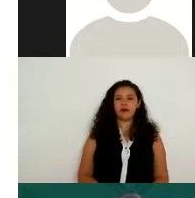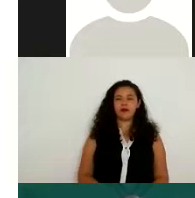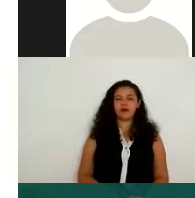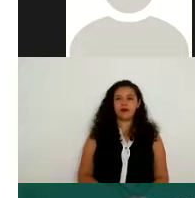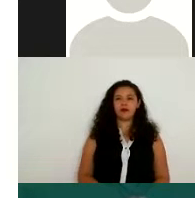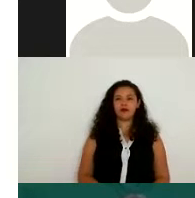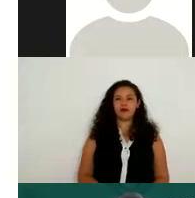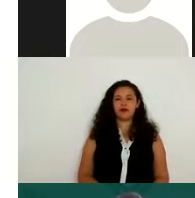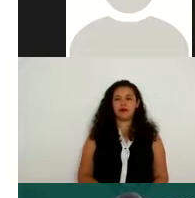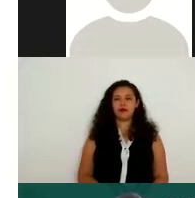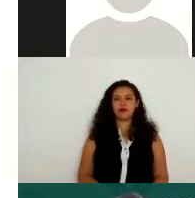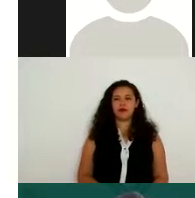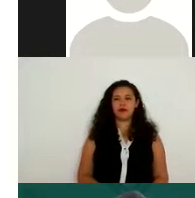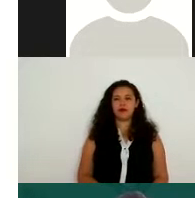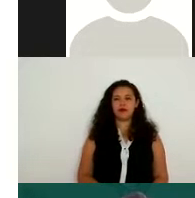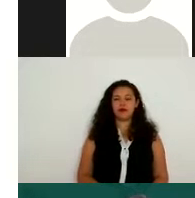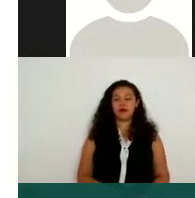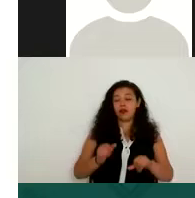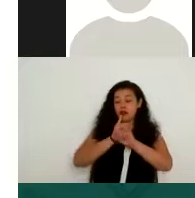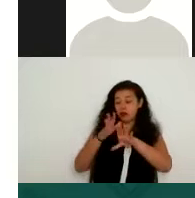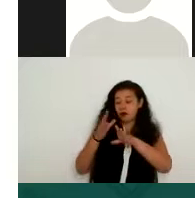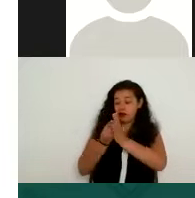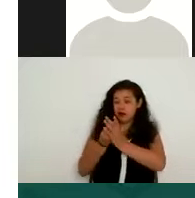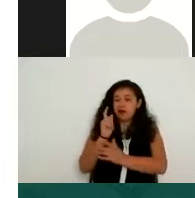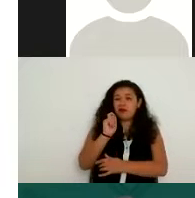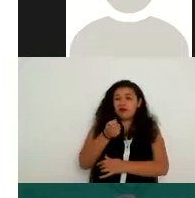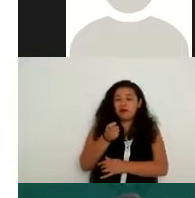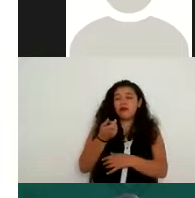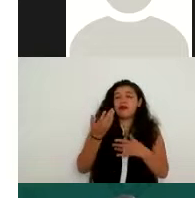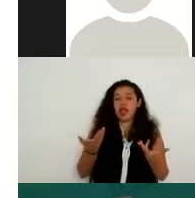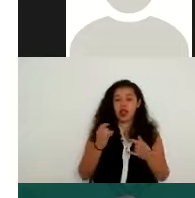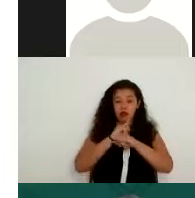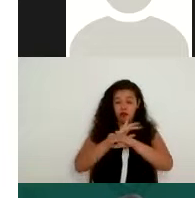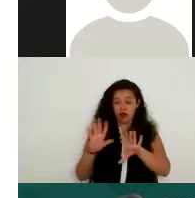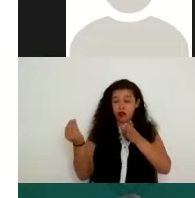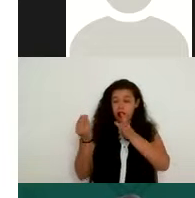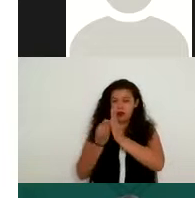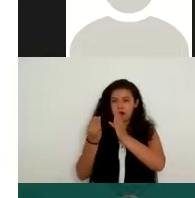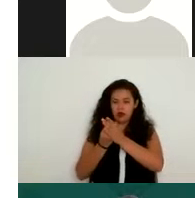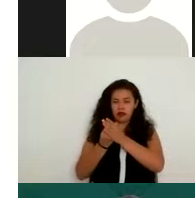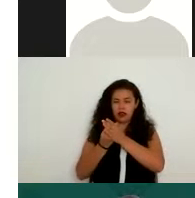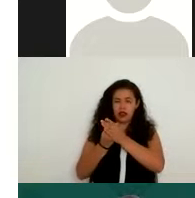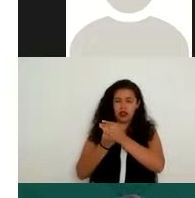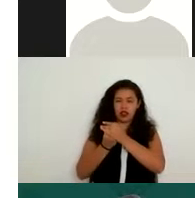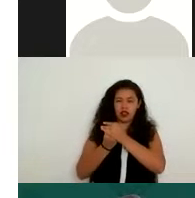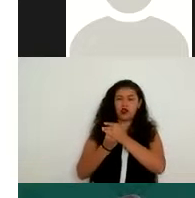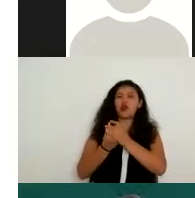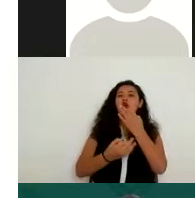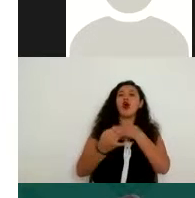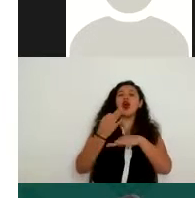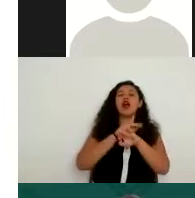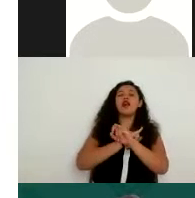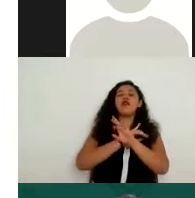Ahora, ¿qué son los datos personales? Los datos personales, pues, es cualquier información concerniente a una persona física